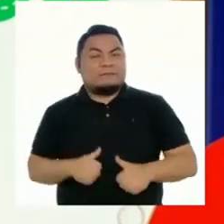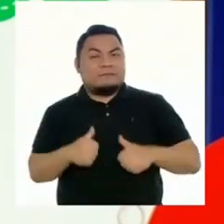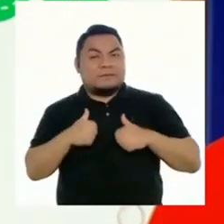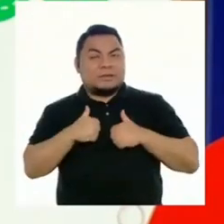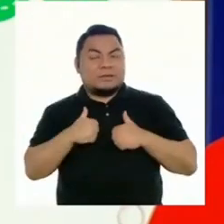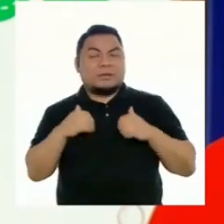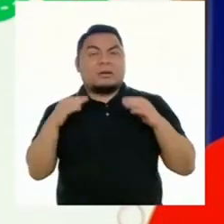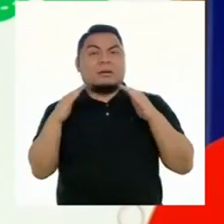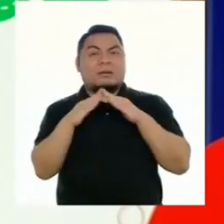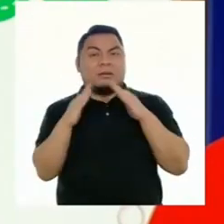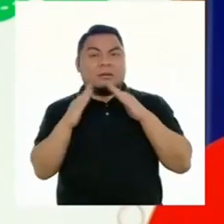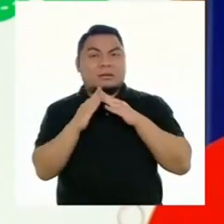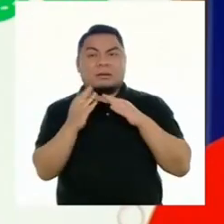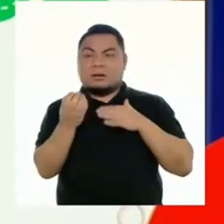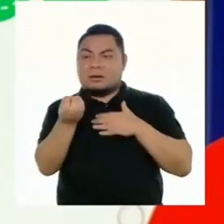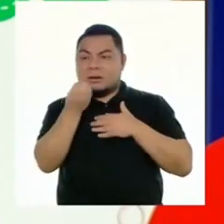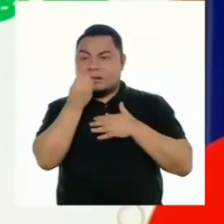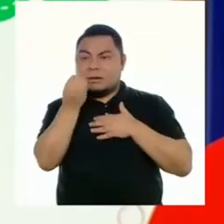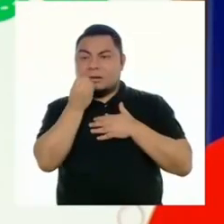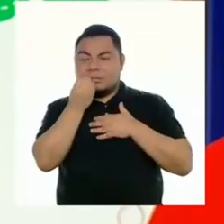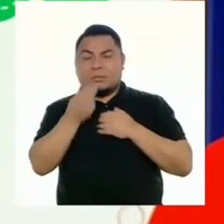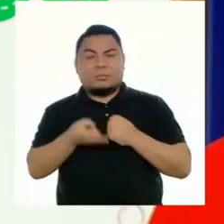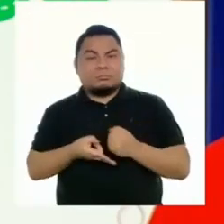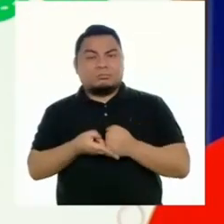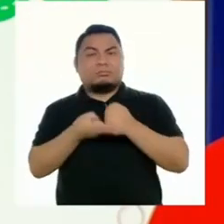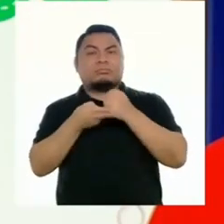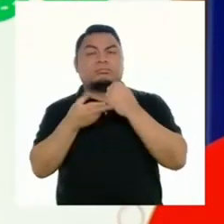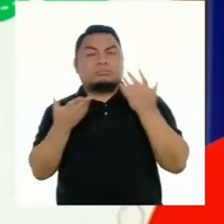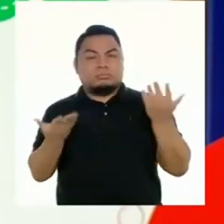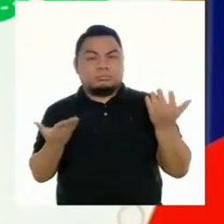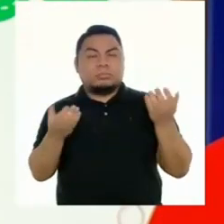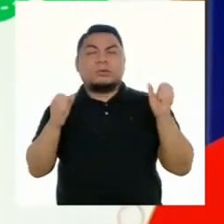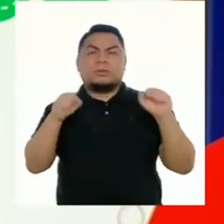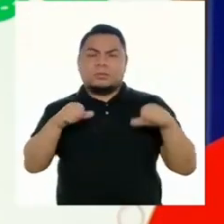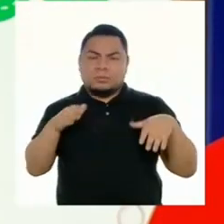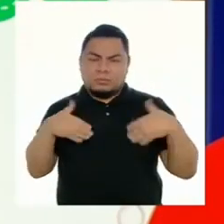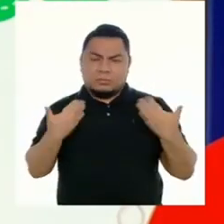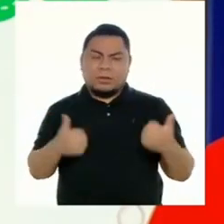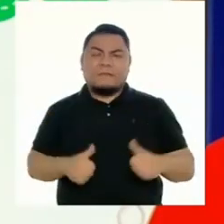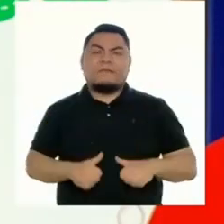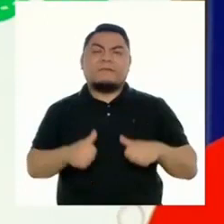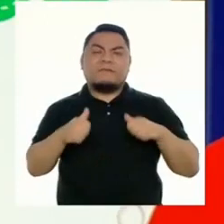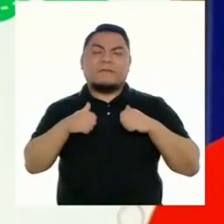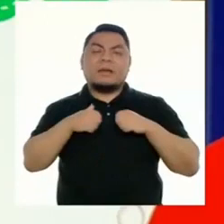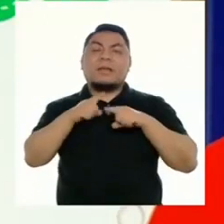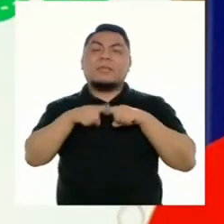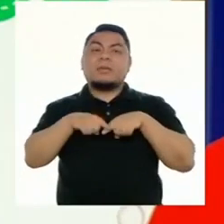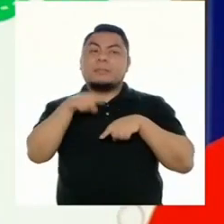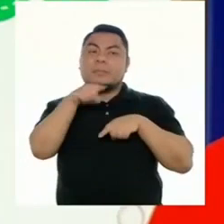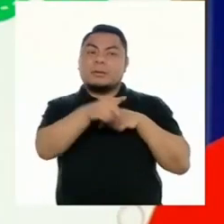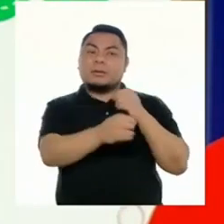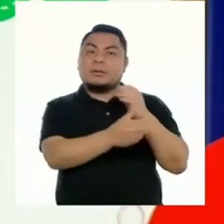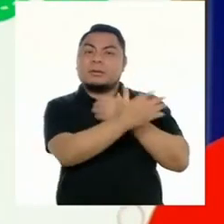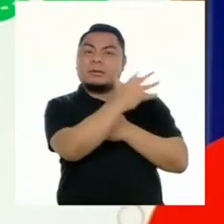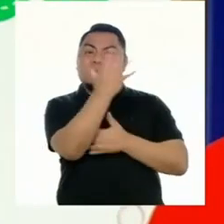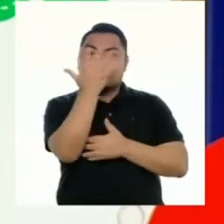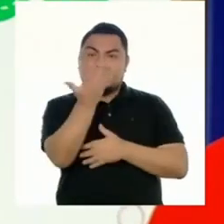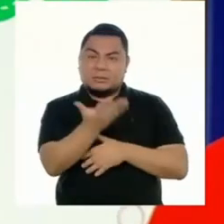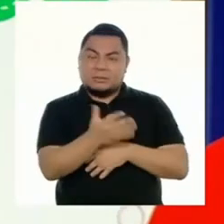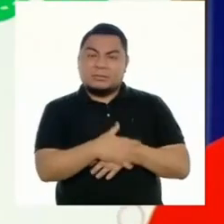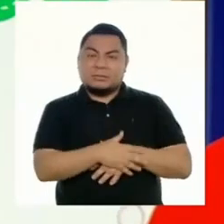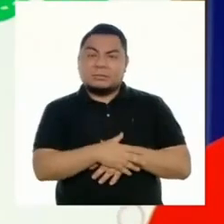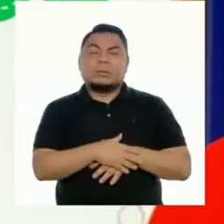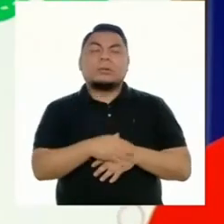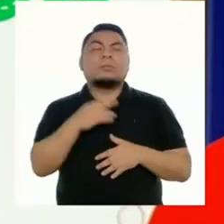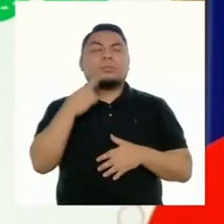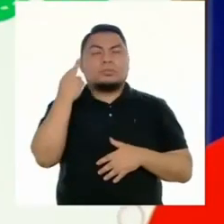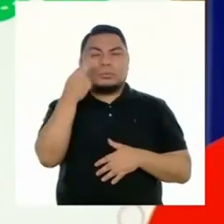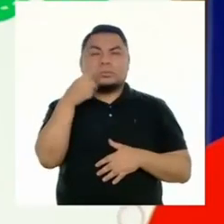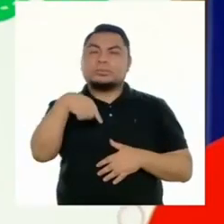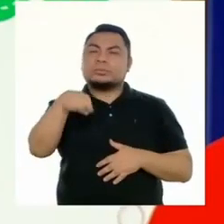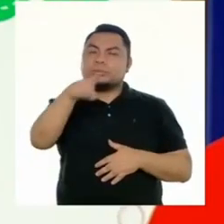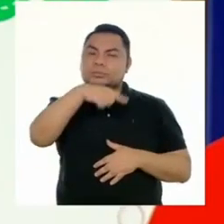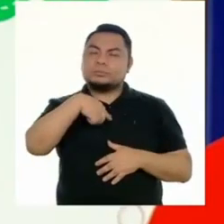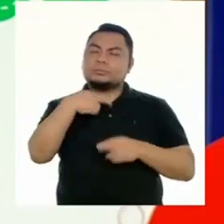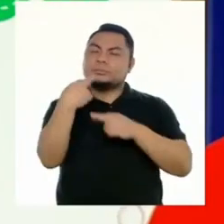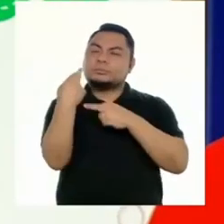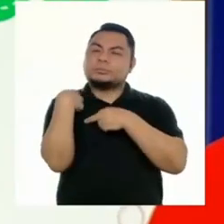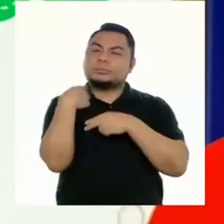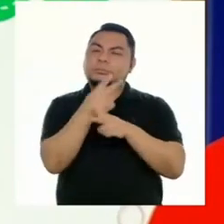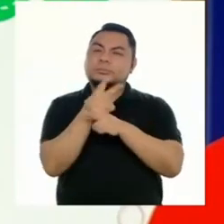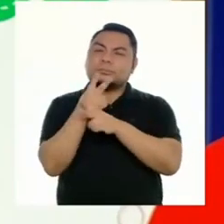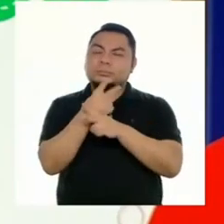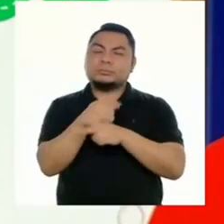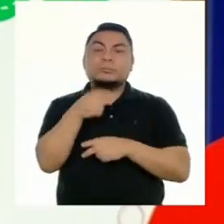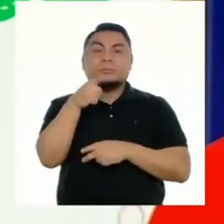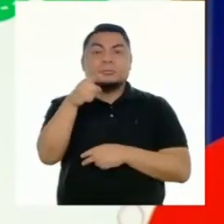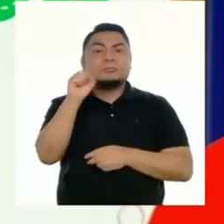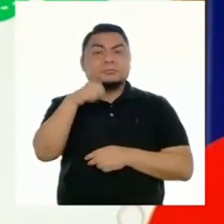Nuestro hogar, alimentos, sustentos y nuestra posibilidad de vivir depende de ella. Por eso, deberíamos cuidarla.